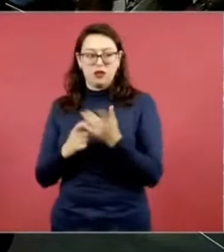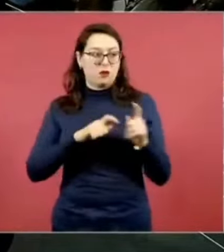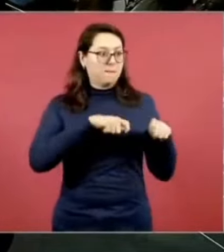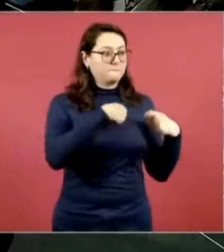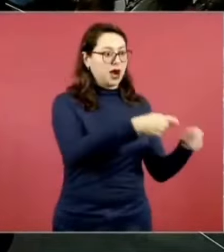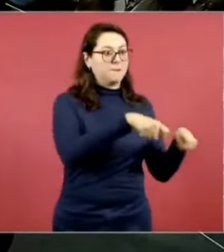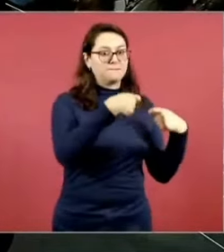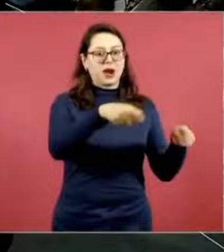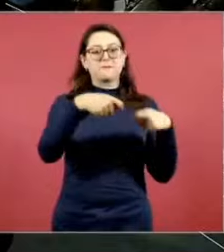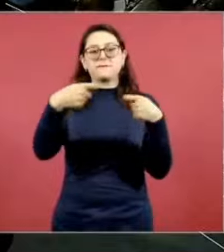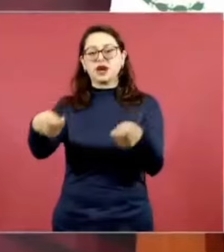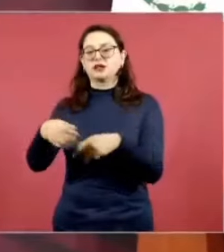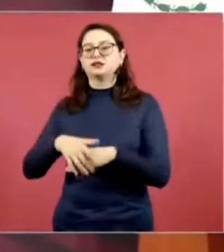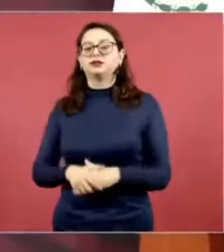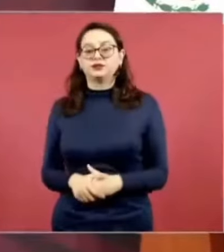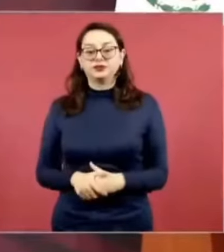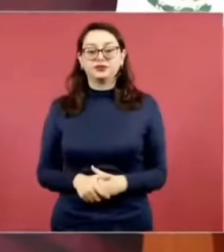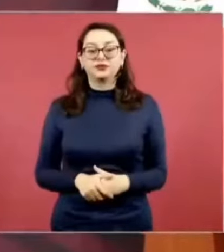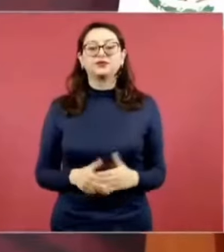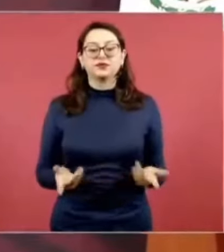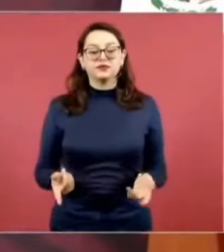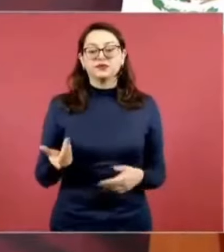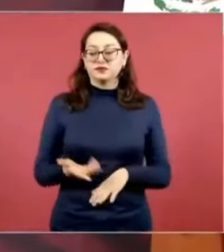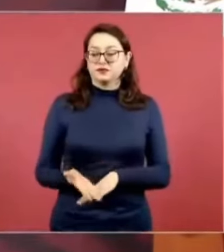para pagar en 20 años